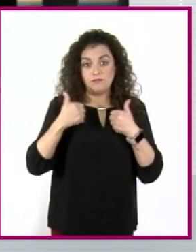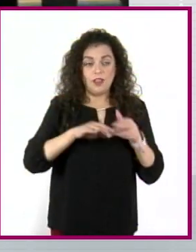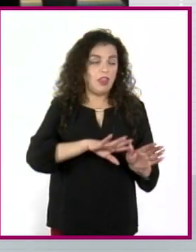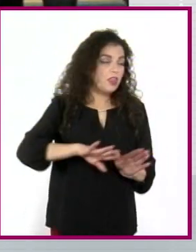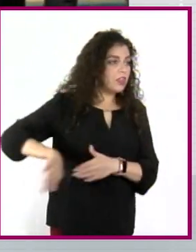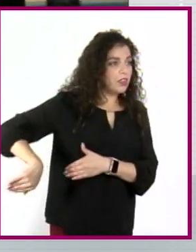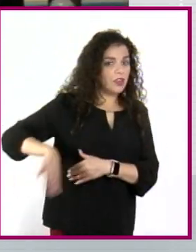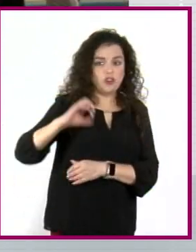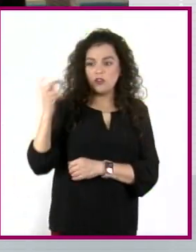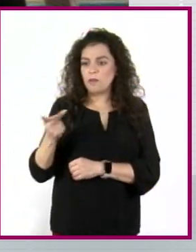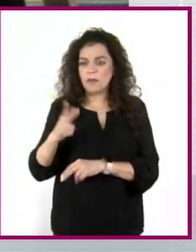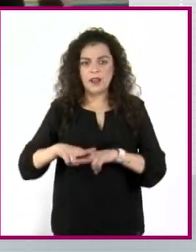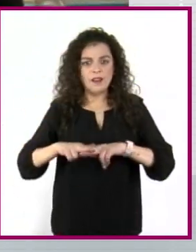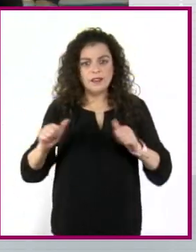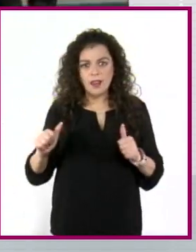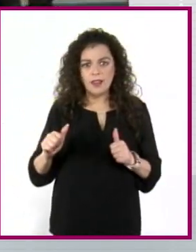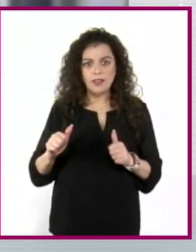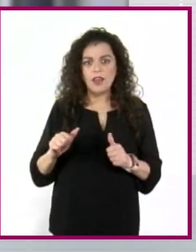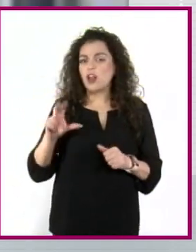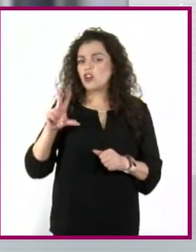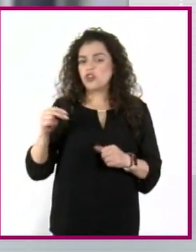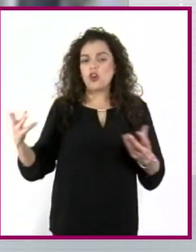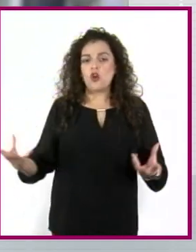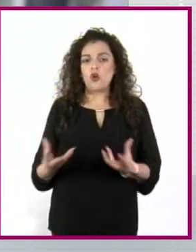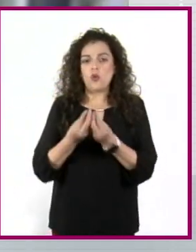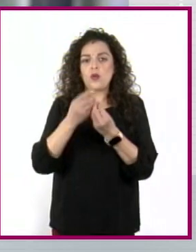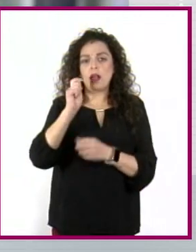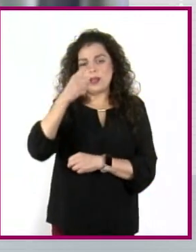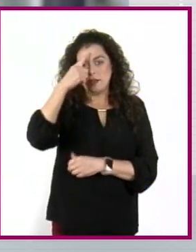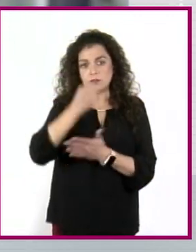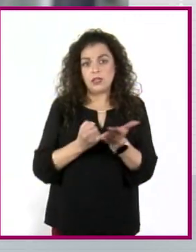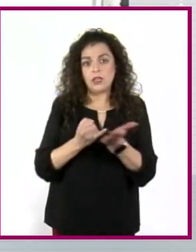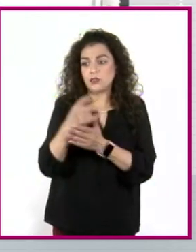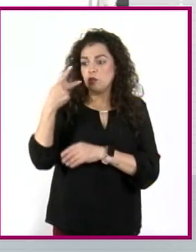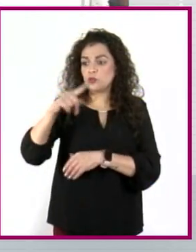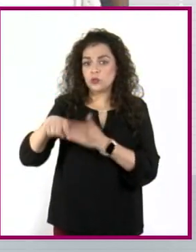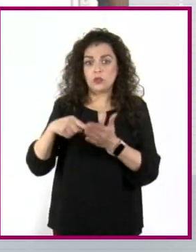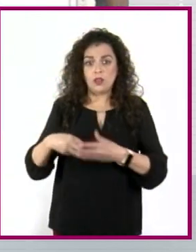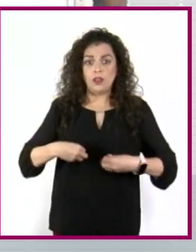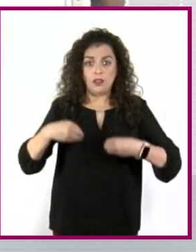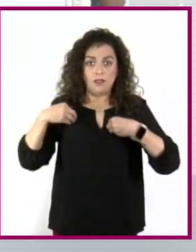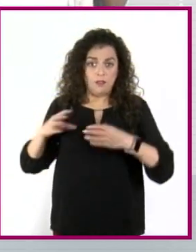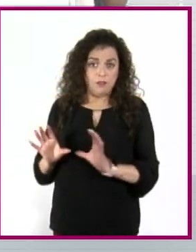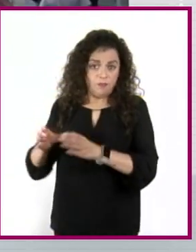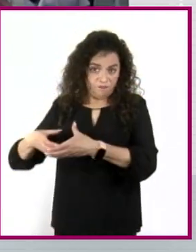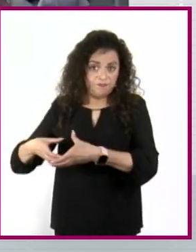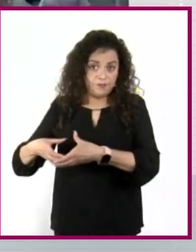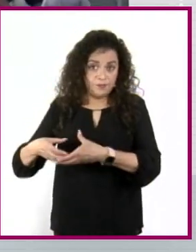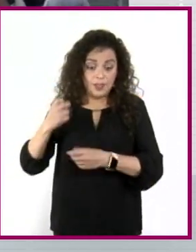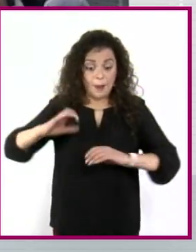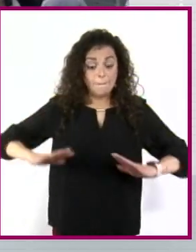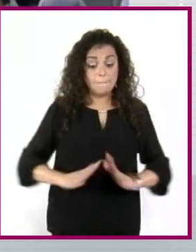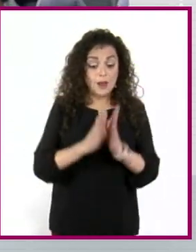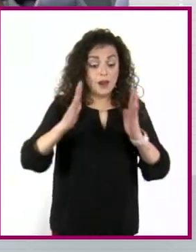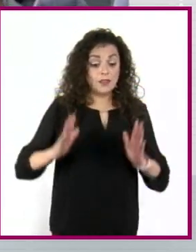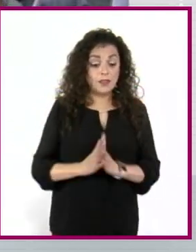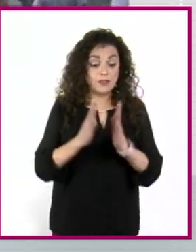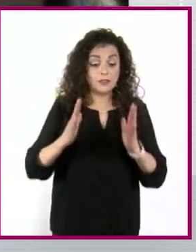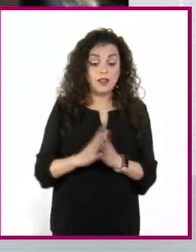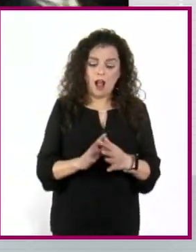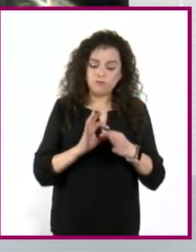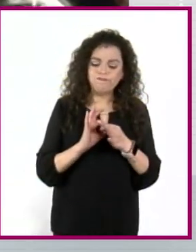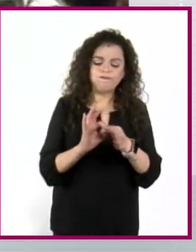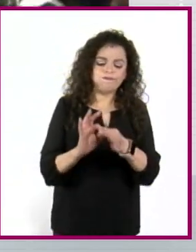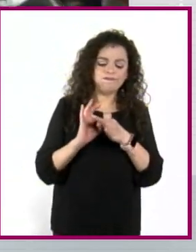consultadas ni incluidas en el proceso de la toma de decisiones de sus comunidades. En este sentido, la participación está estrechamente